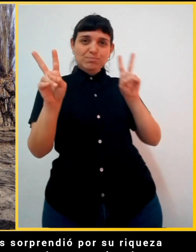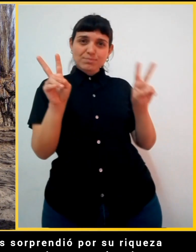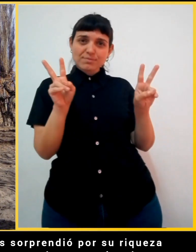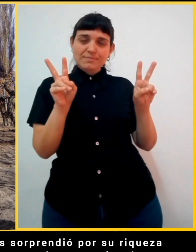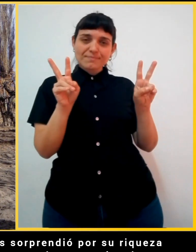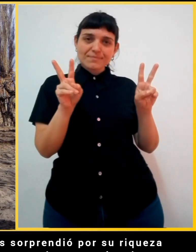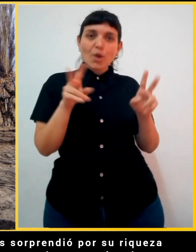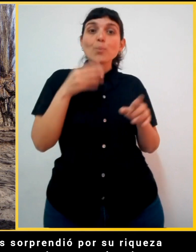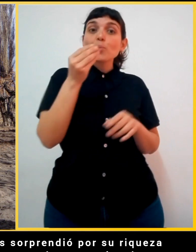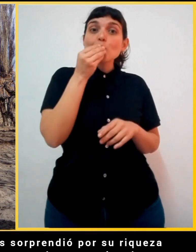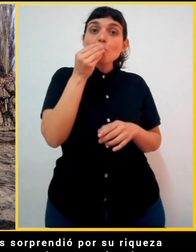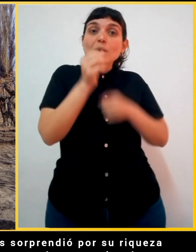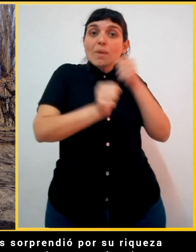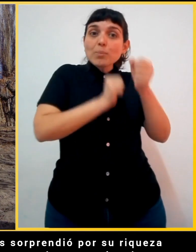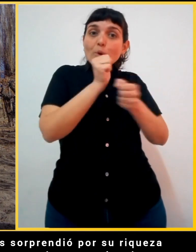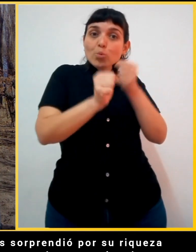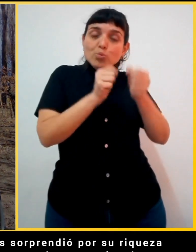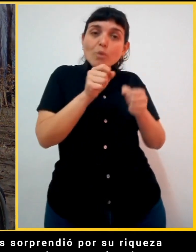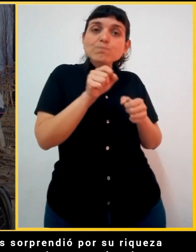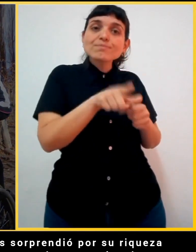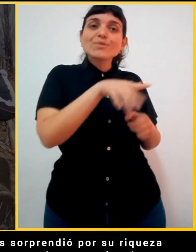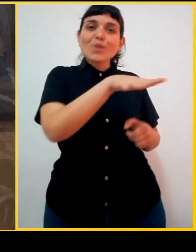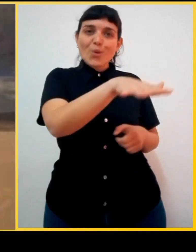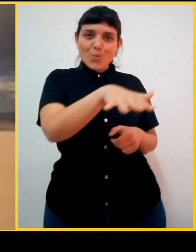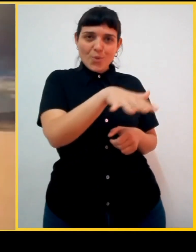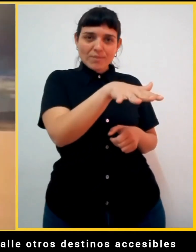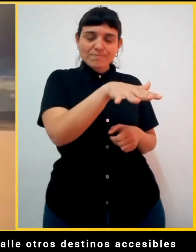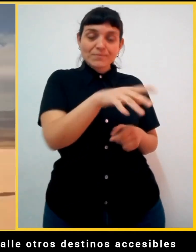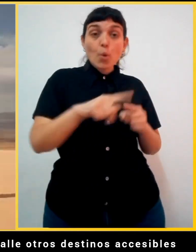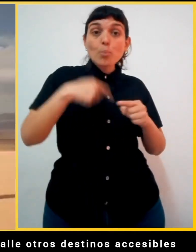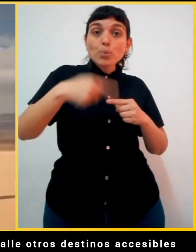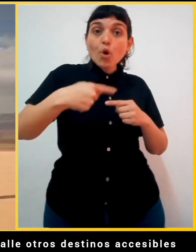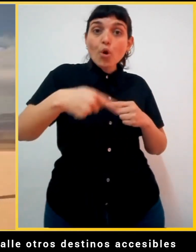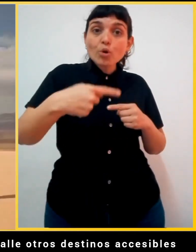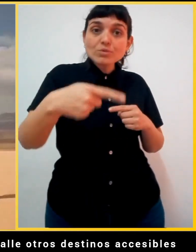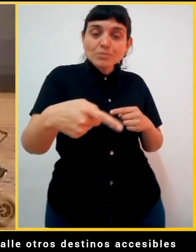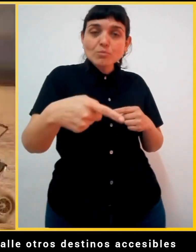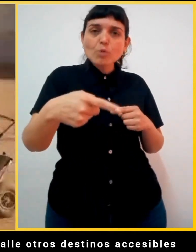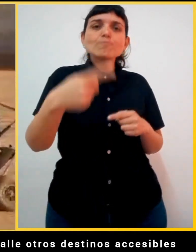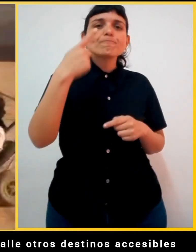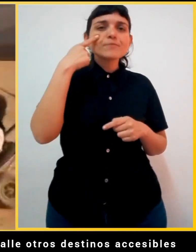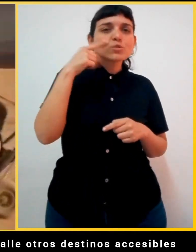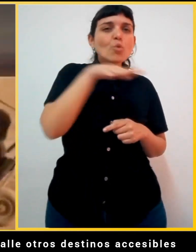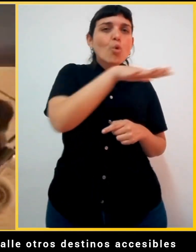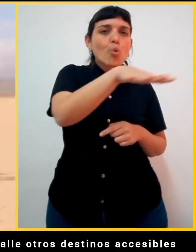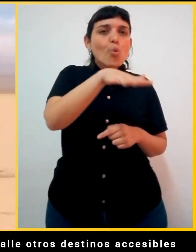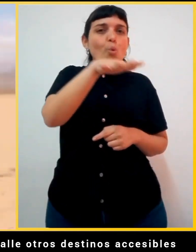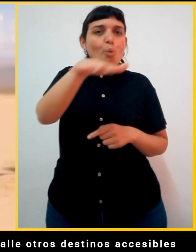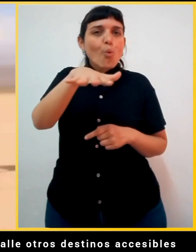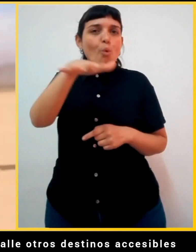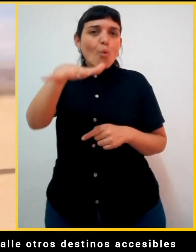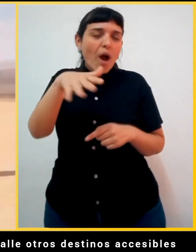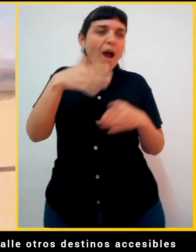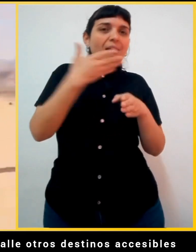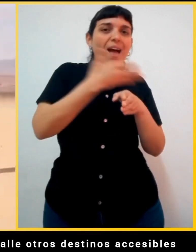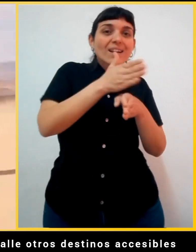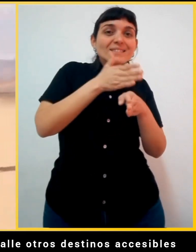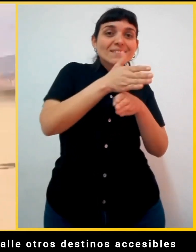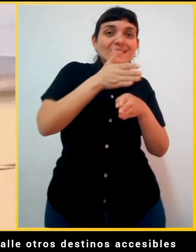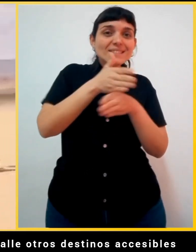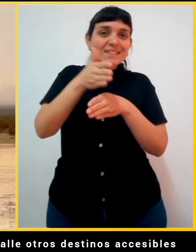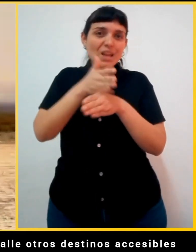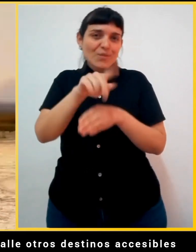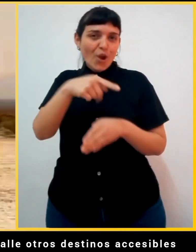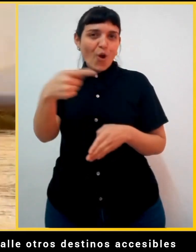paisajes naturales y productos regionales. En los próximos episodios, conoceremos en detalle